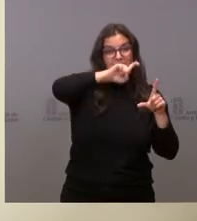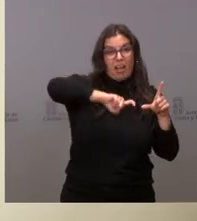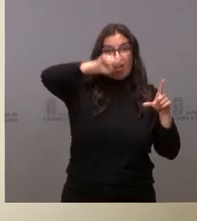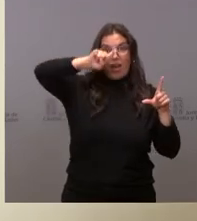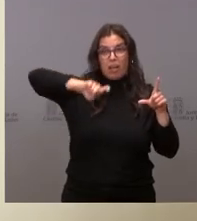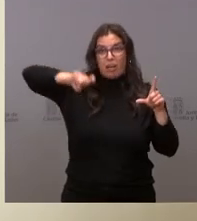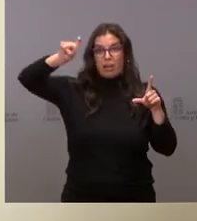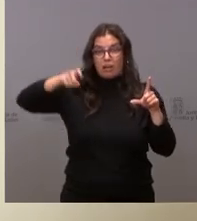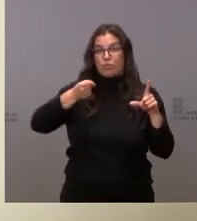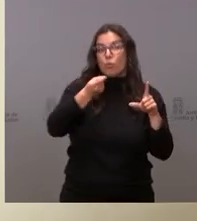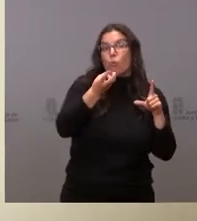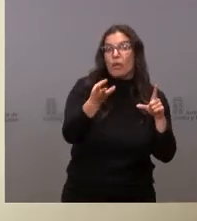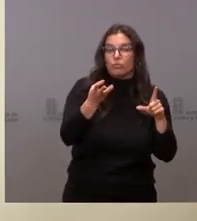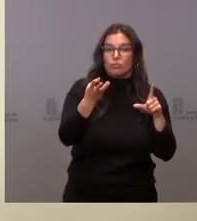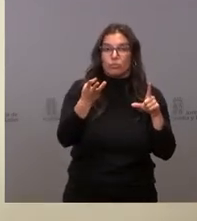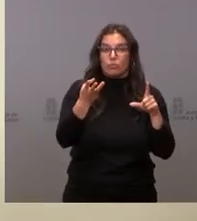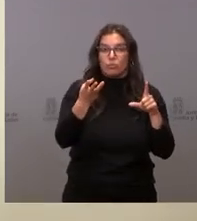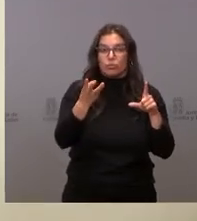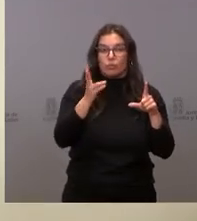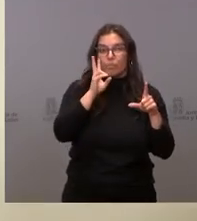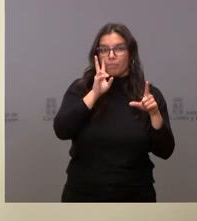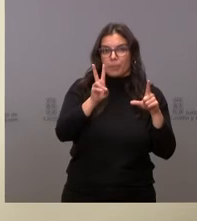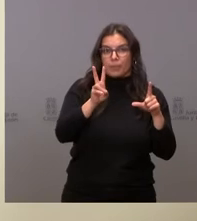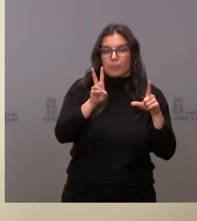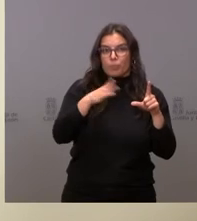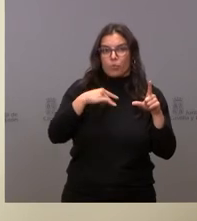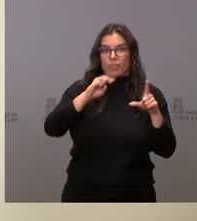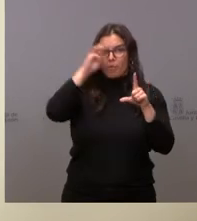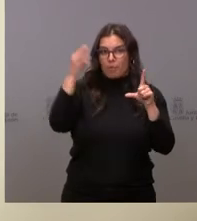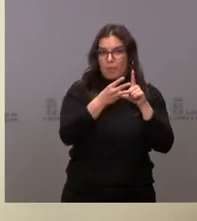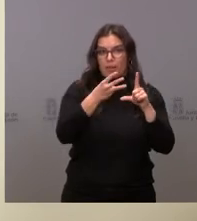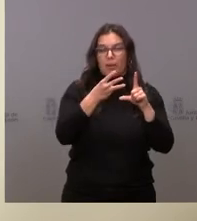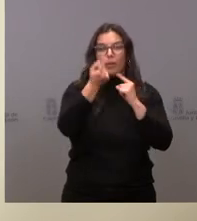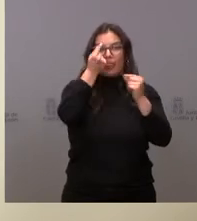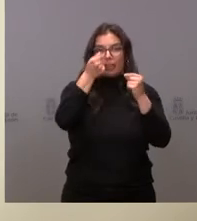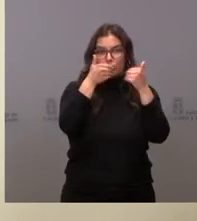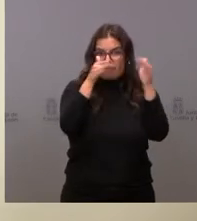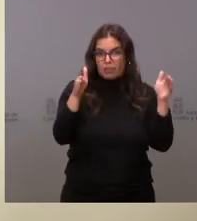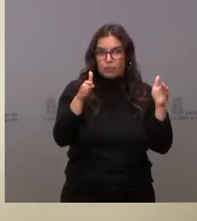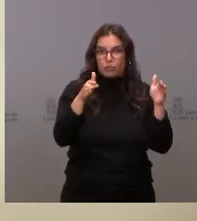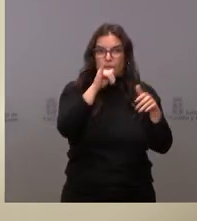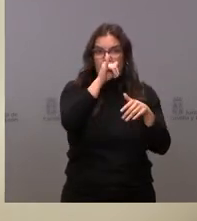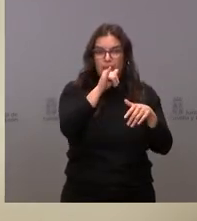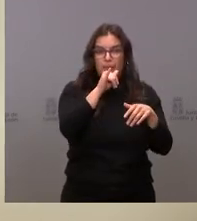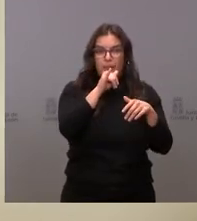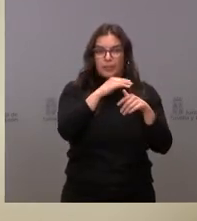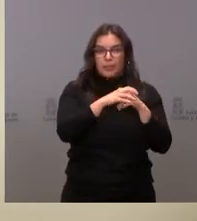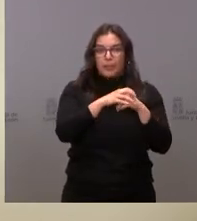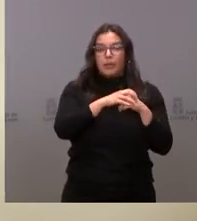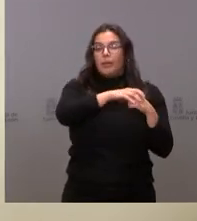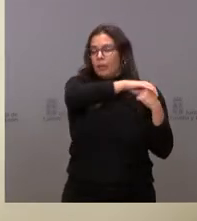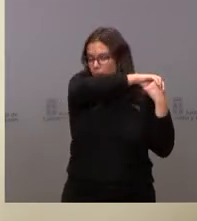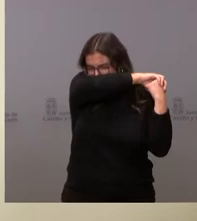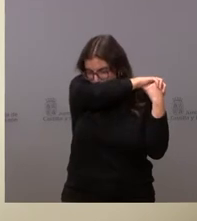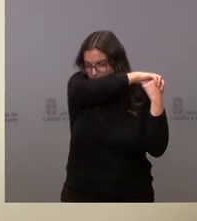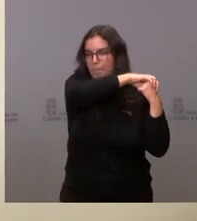el número de activos, la pueden ver en la página de datos abiertos, la visualización de datos abiertos, es muy favorable